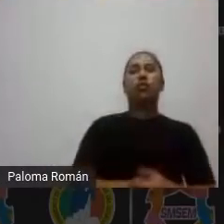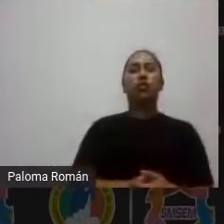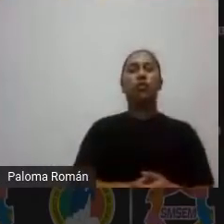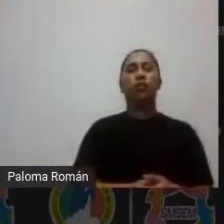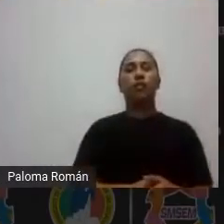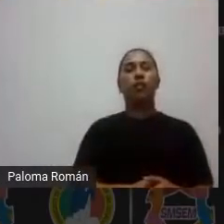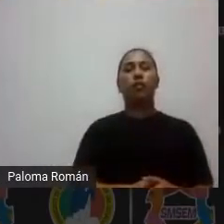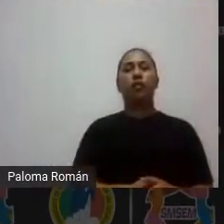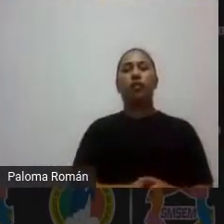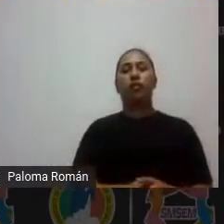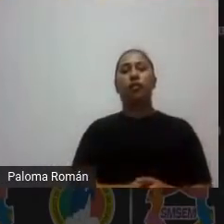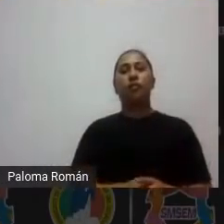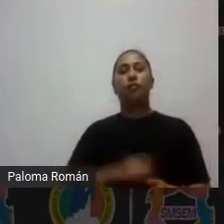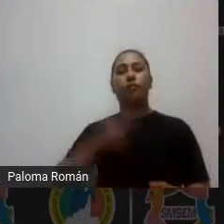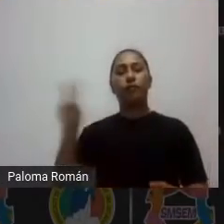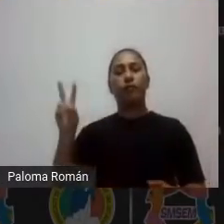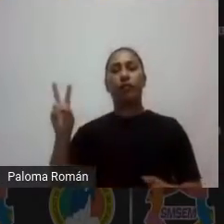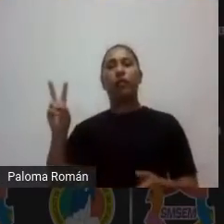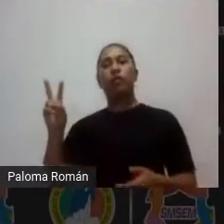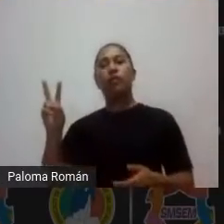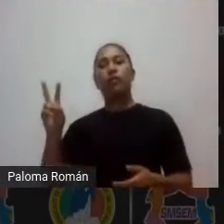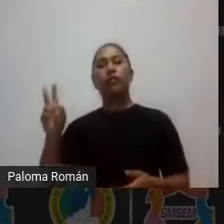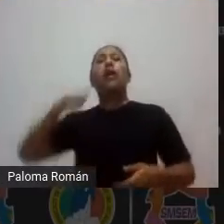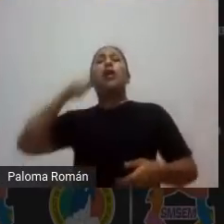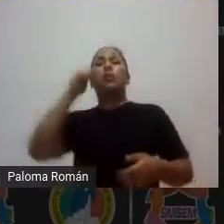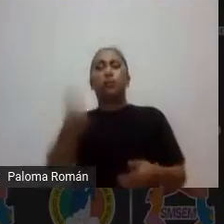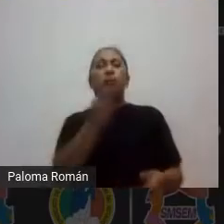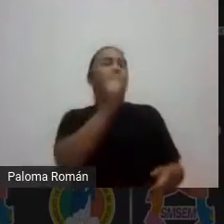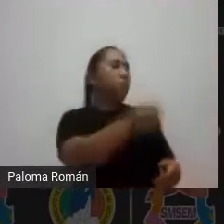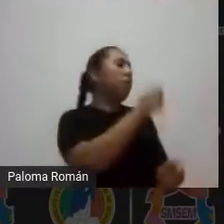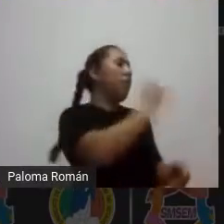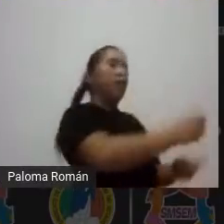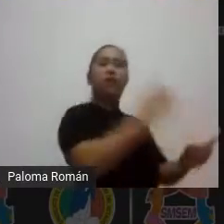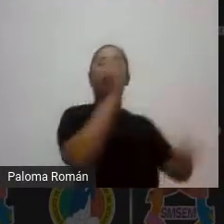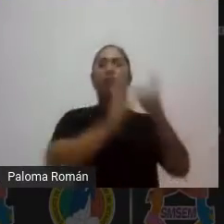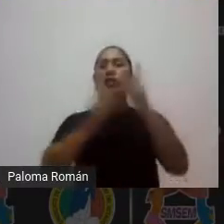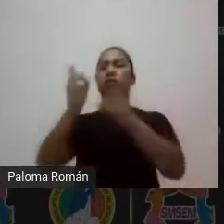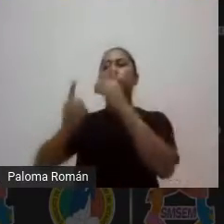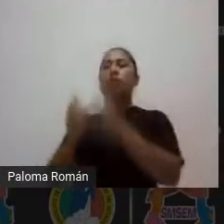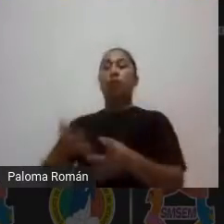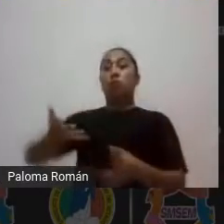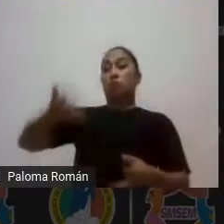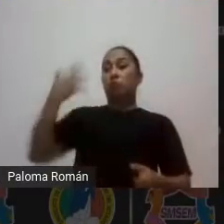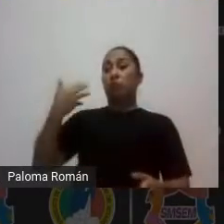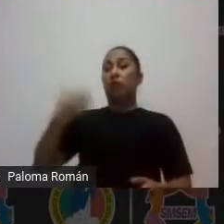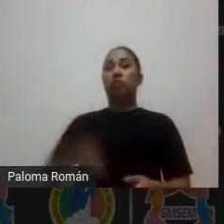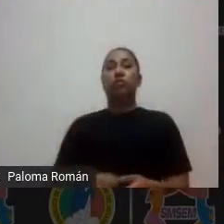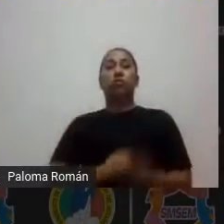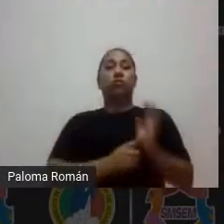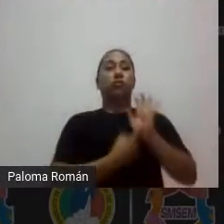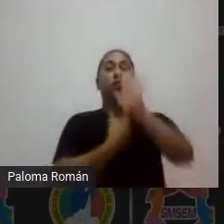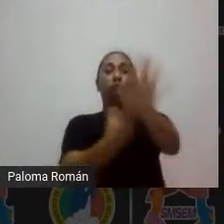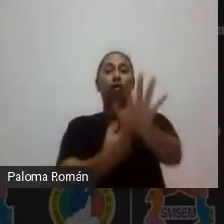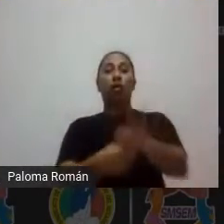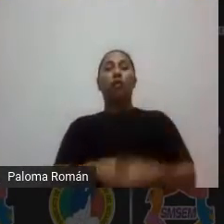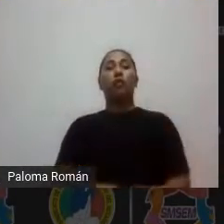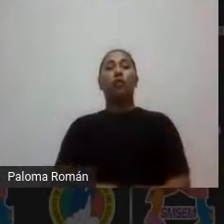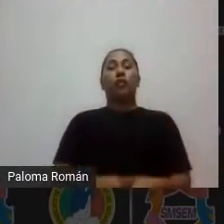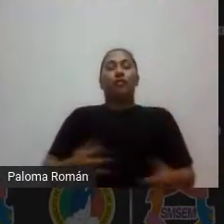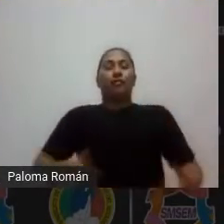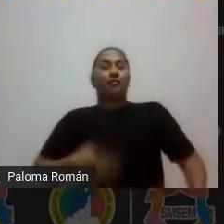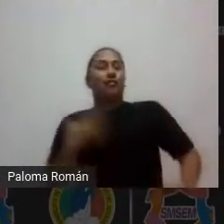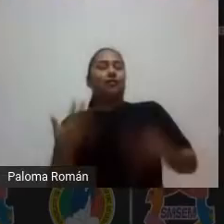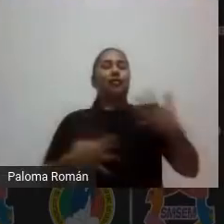de qué fuentes la sacaron quién hizo que qué decisiones tomaron antes de esta presentación esa parte actitudinal por supuesto que